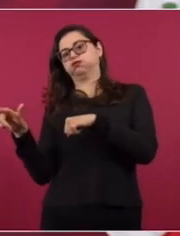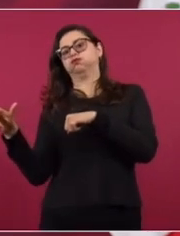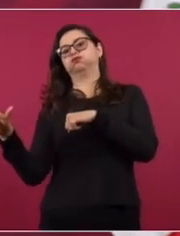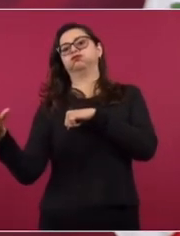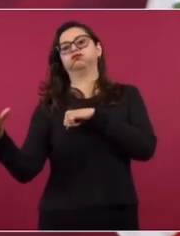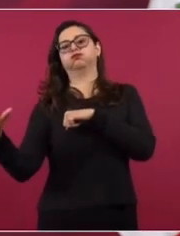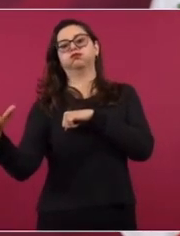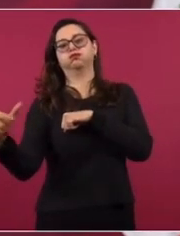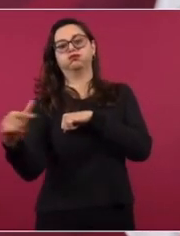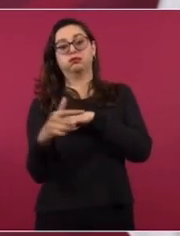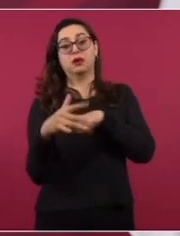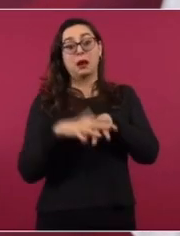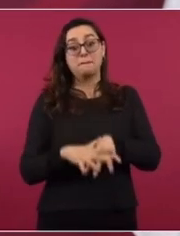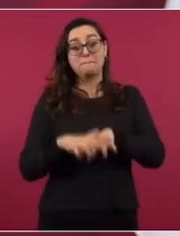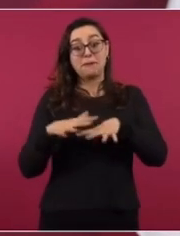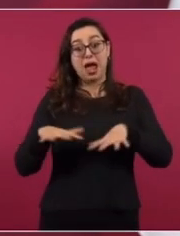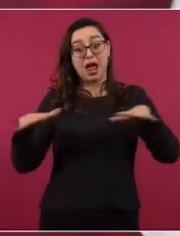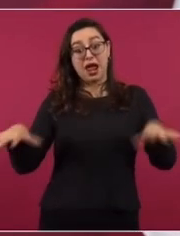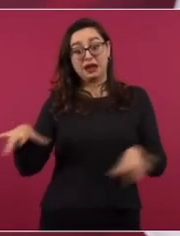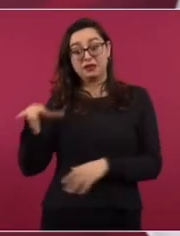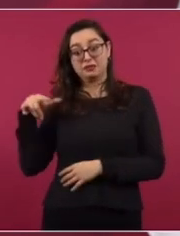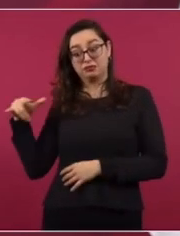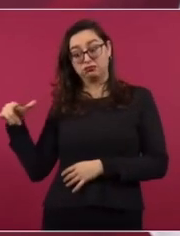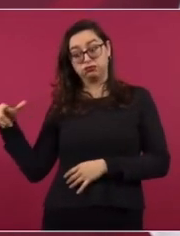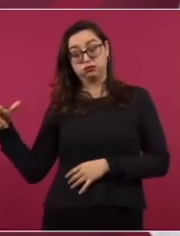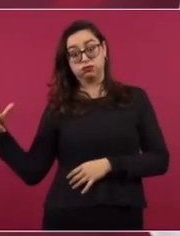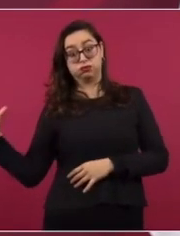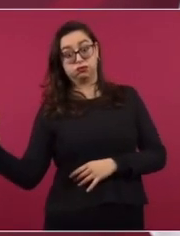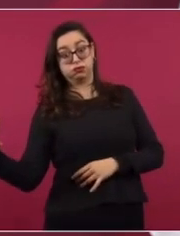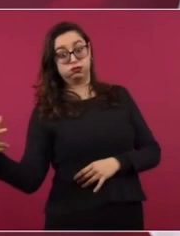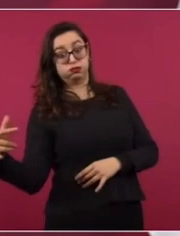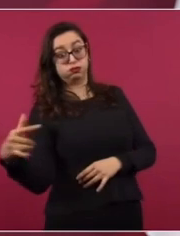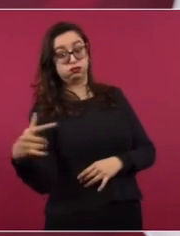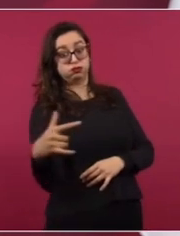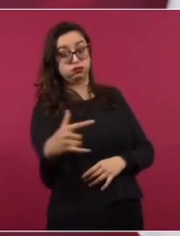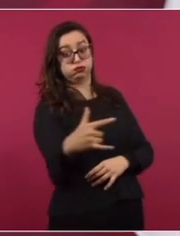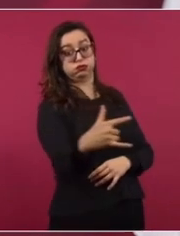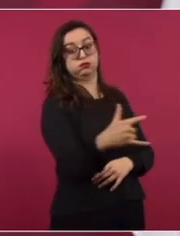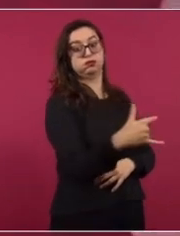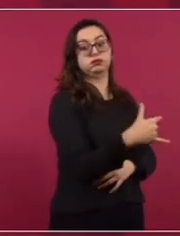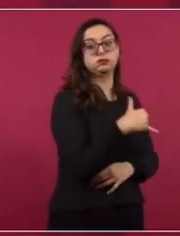mar, al internacional.